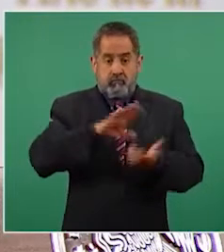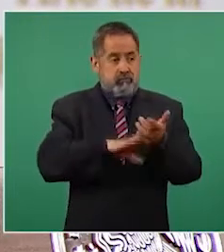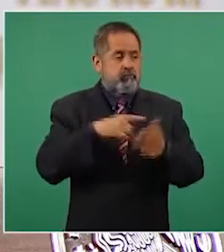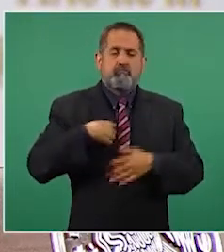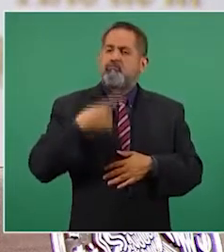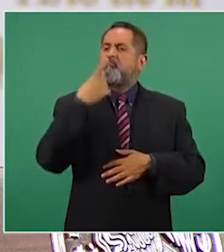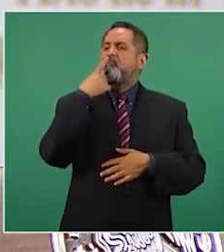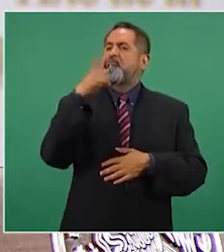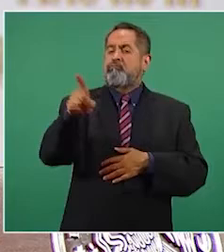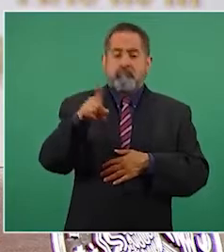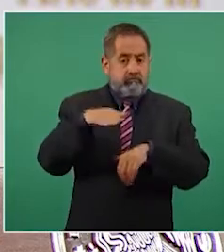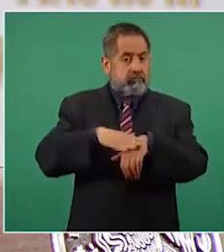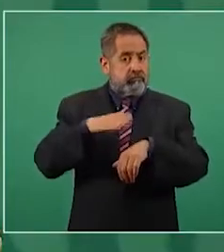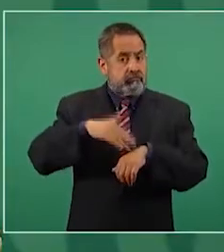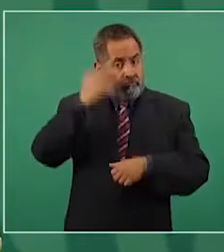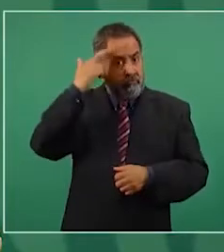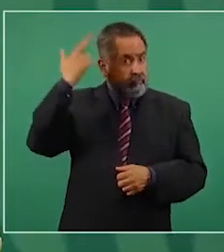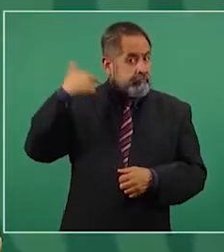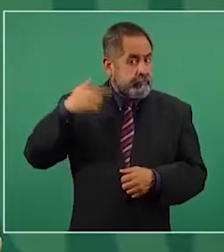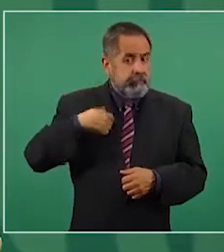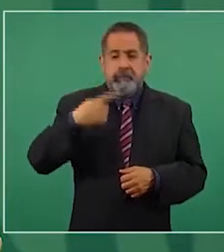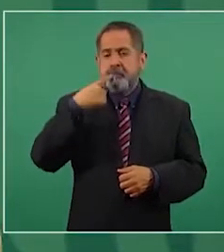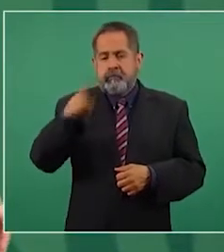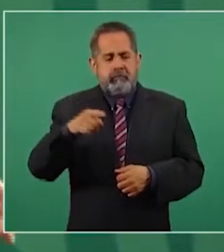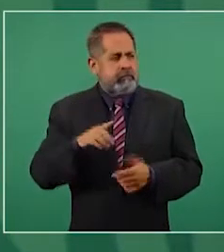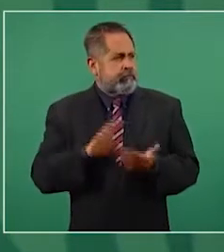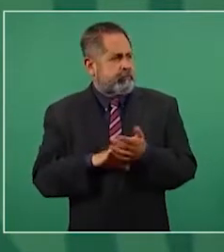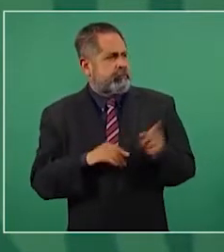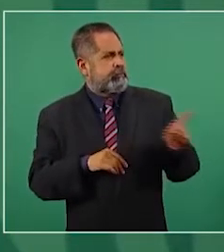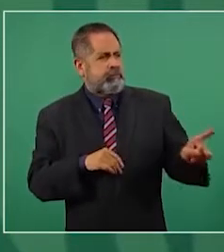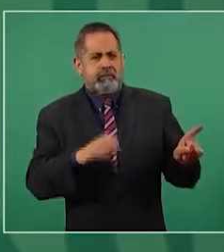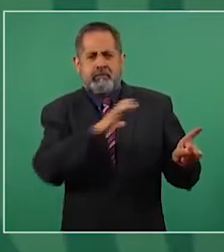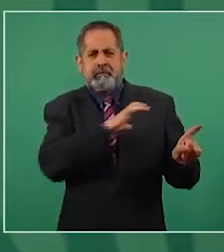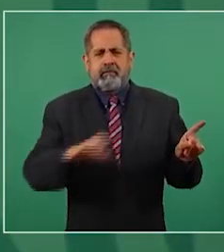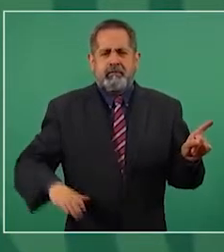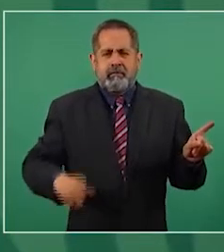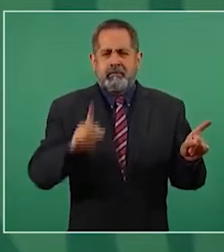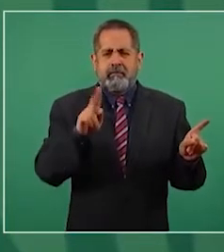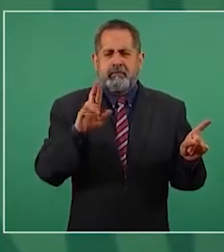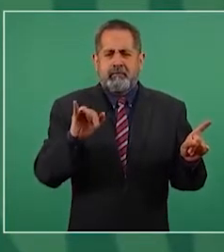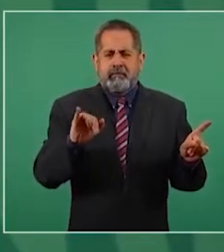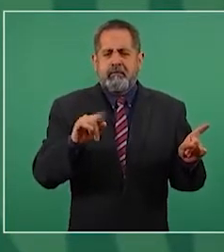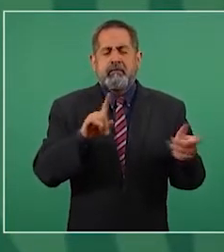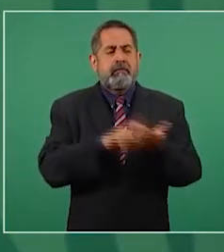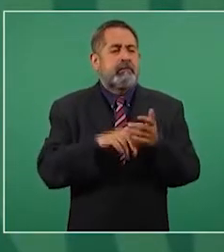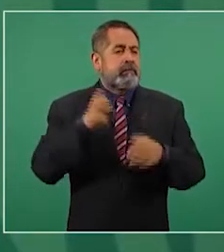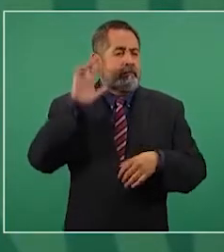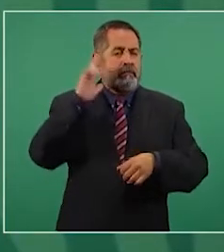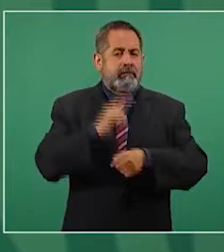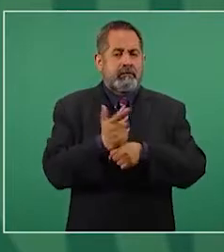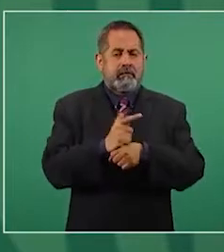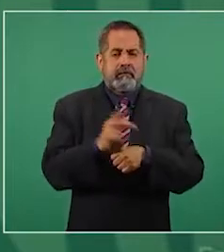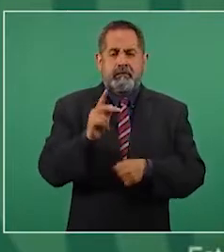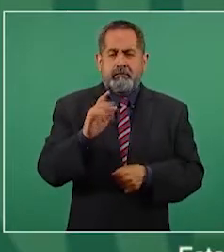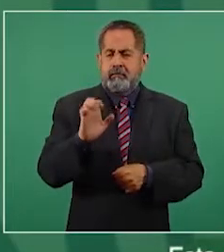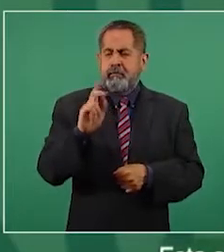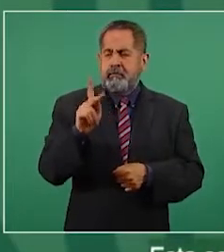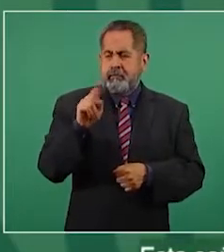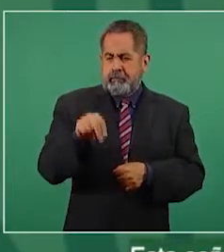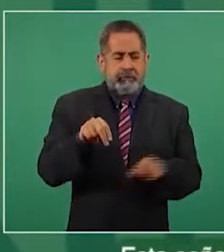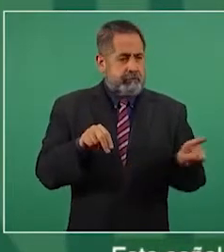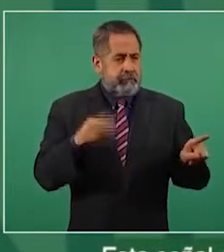de que el candidato del PRI, en ese entonces el licenciado Peña Nieto,